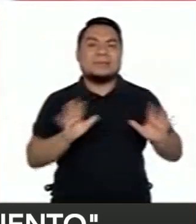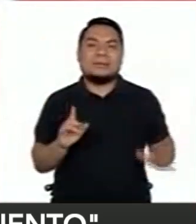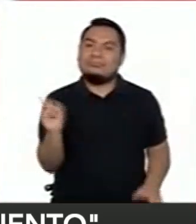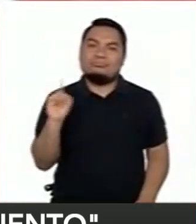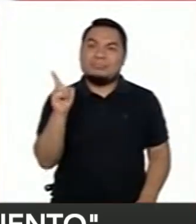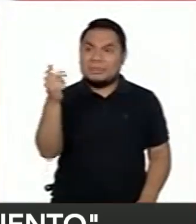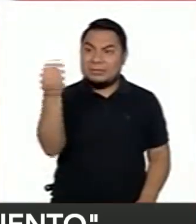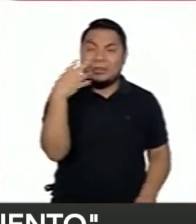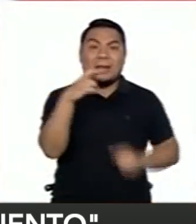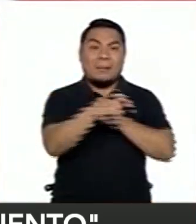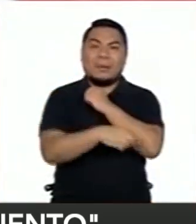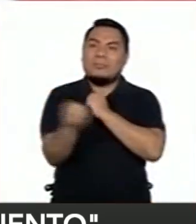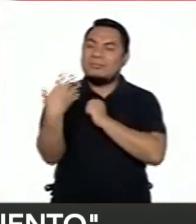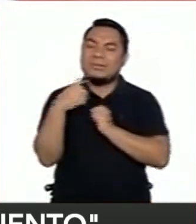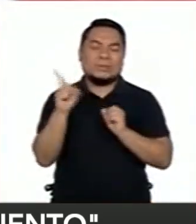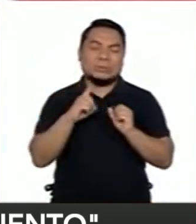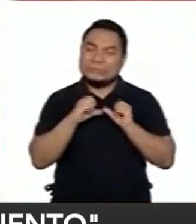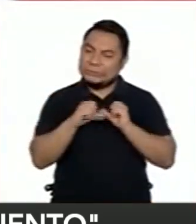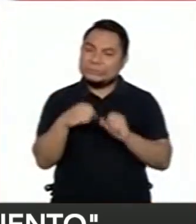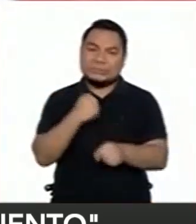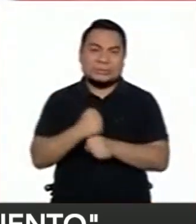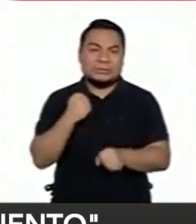Estamos en pleno proceso y no podemos bajar.